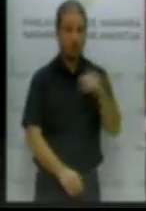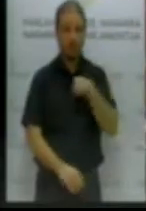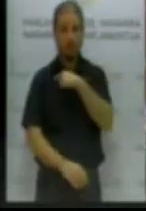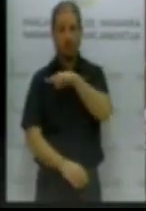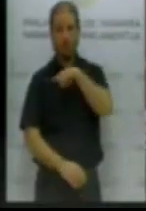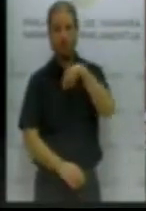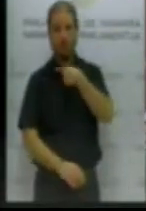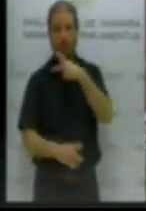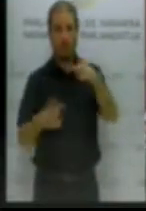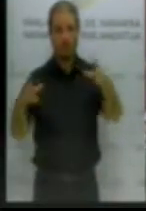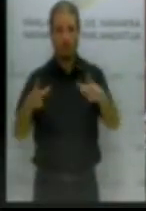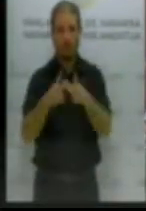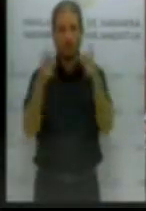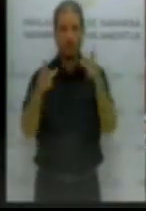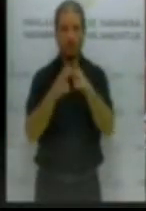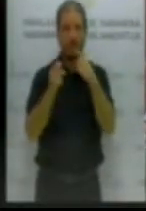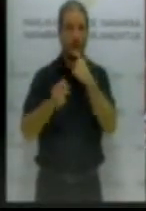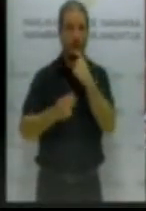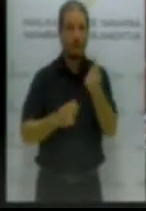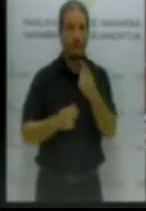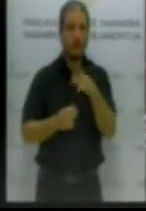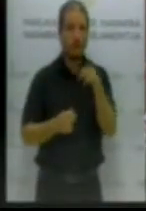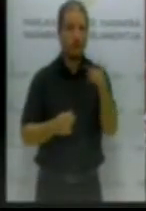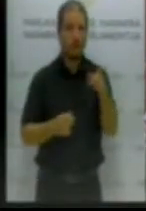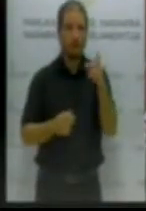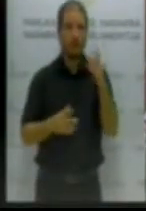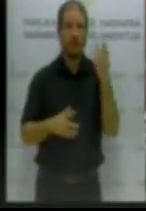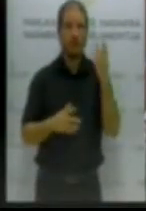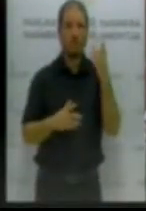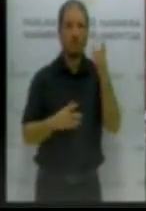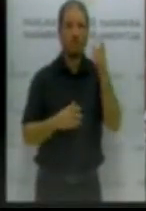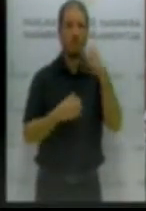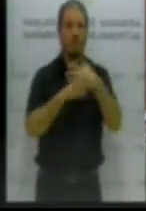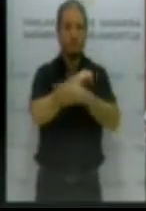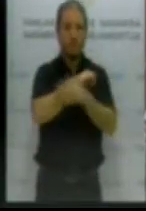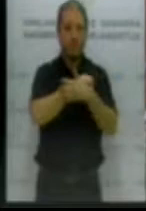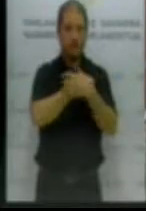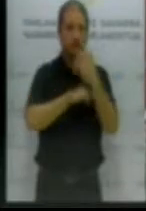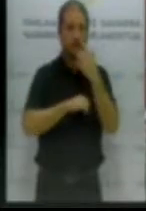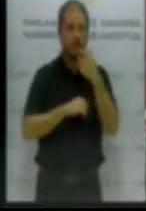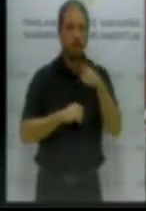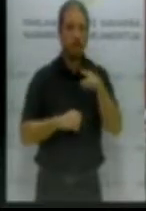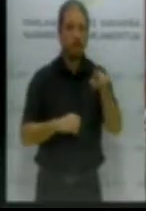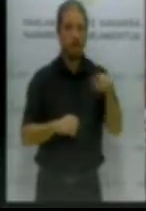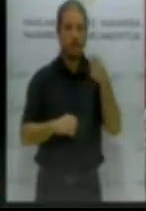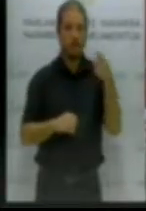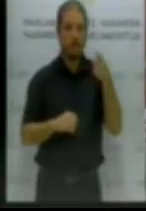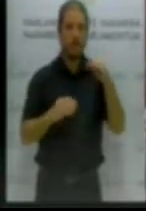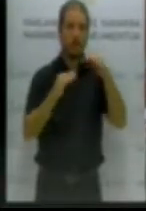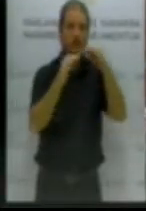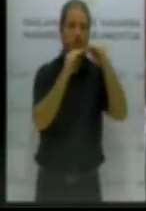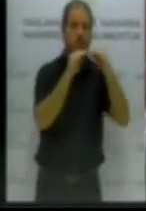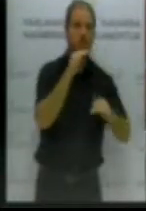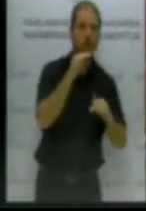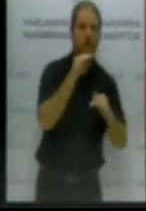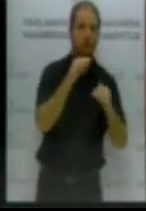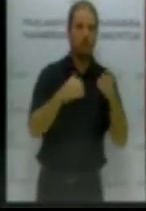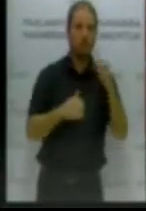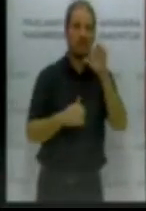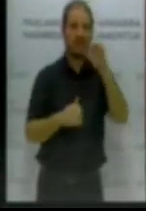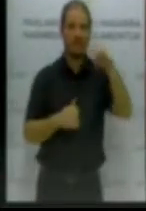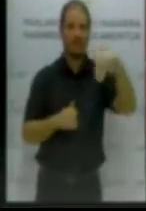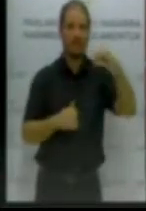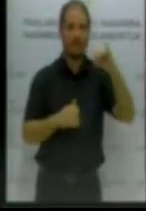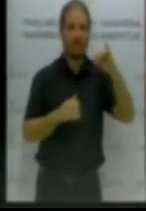llama a trabajadores pobres a los trabajadores que tienen un salario por debajo de este umbral. Por eso,